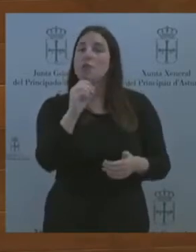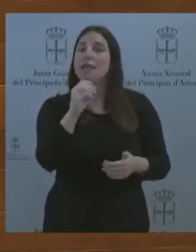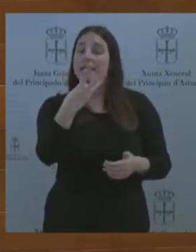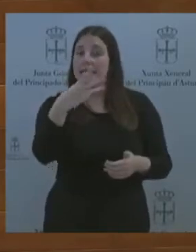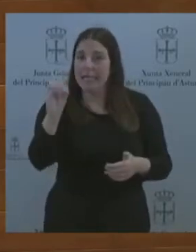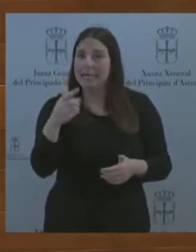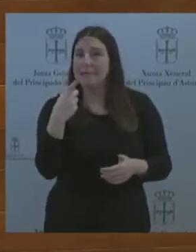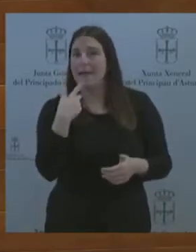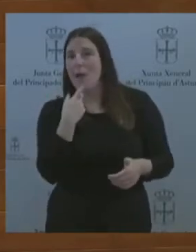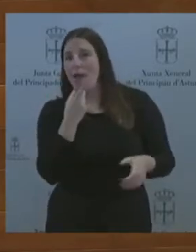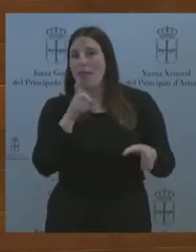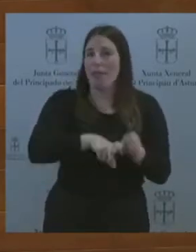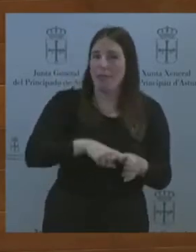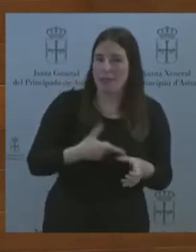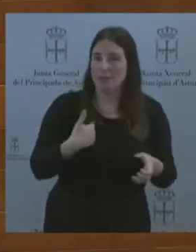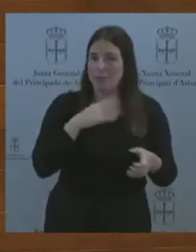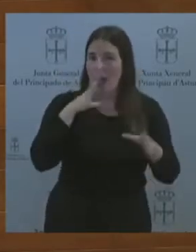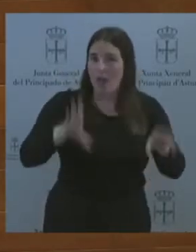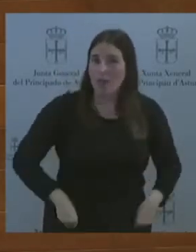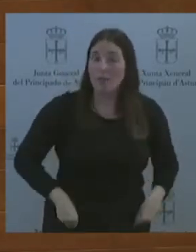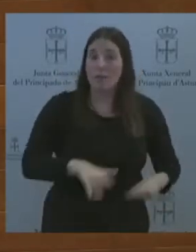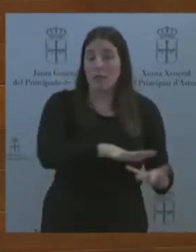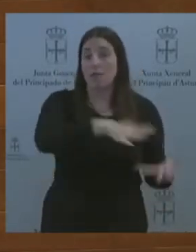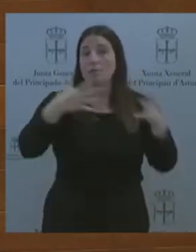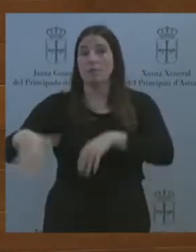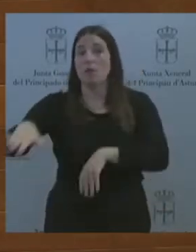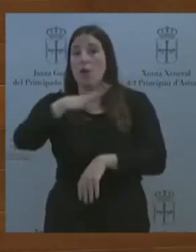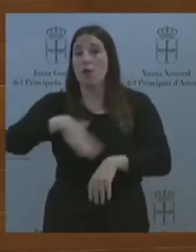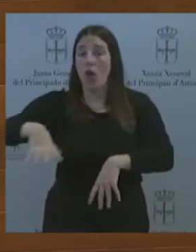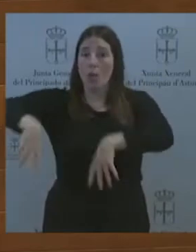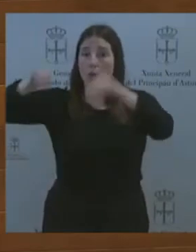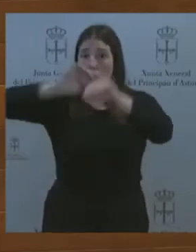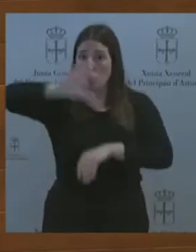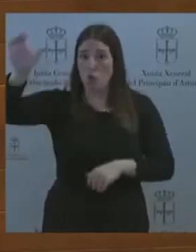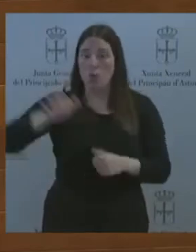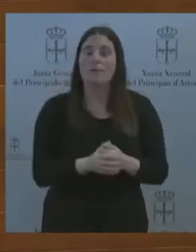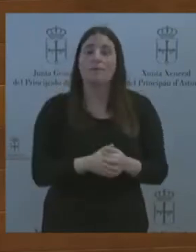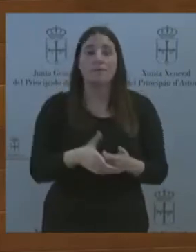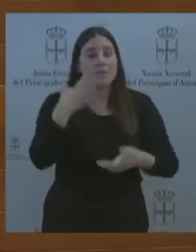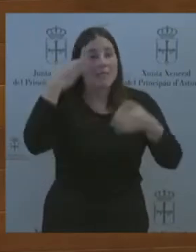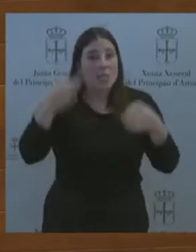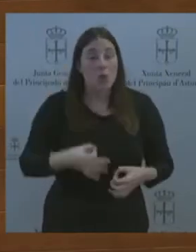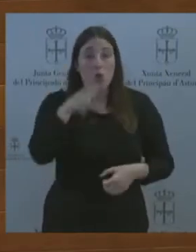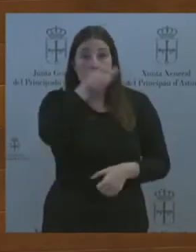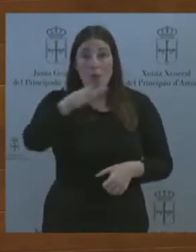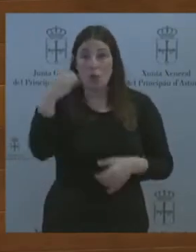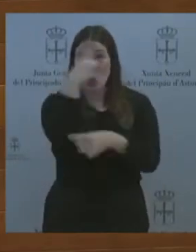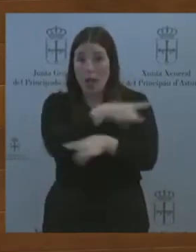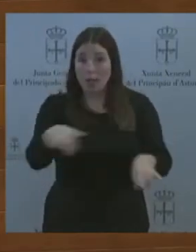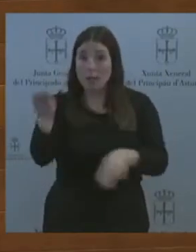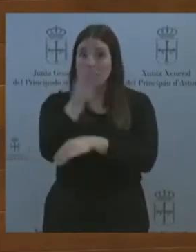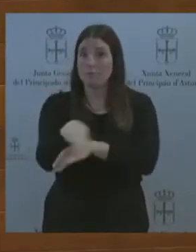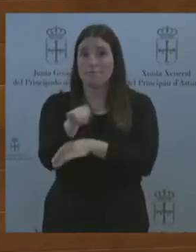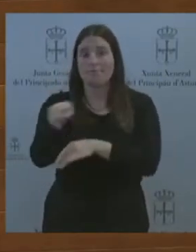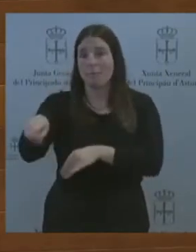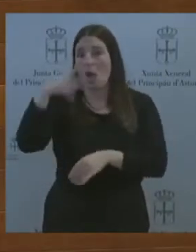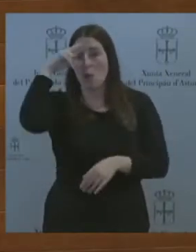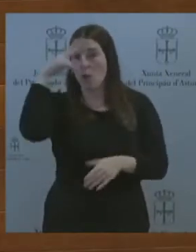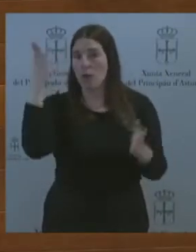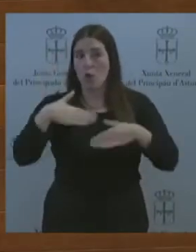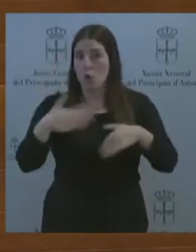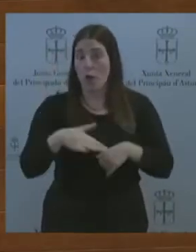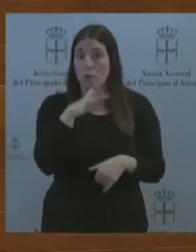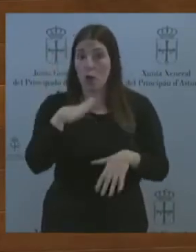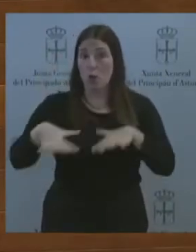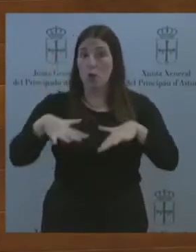Nacional de los Picos de Europa. Les aseguro que los ganaderos de este espacio natural no están preocupados por la movilidad sostenible. Lo que les quita